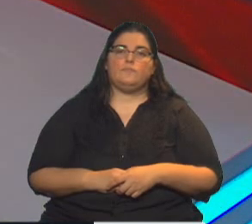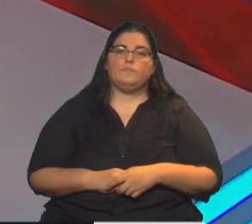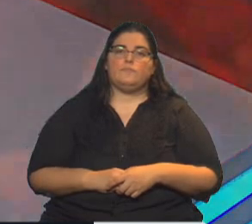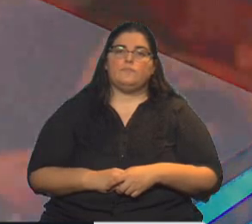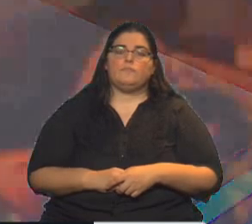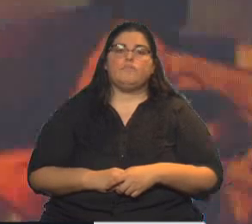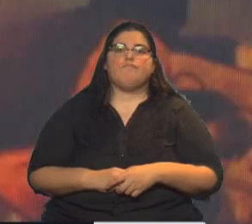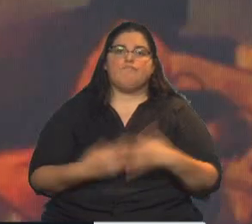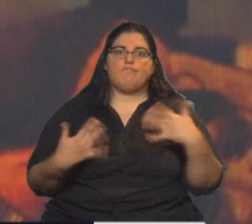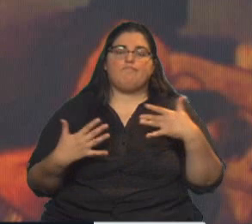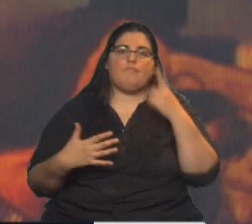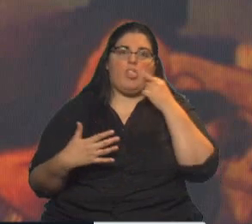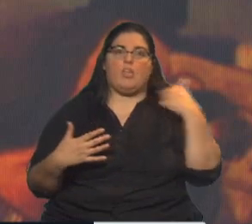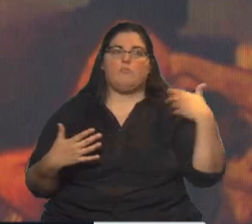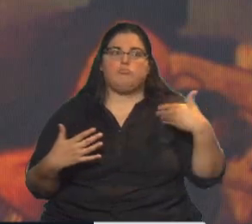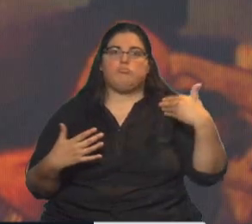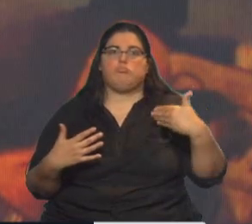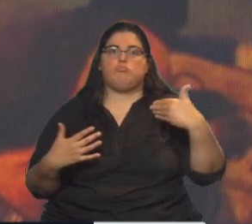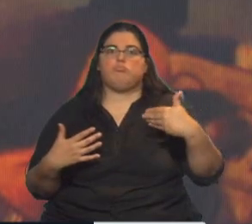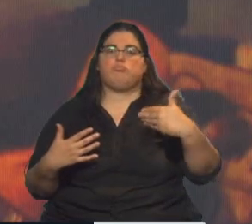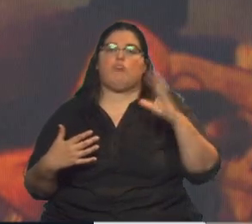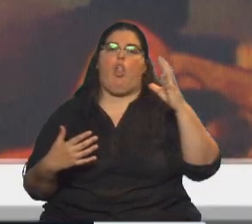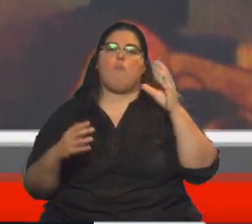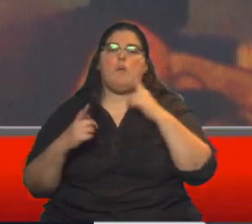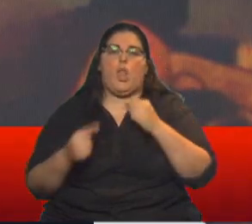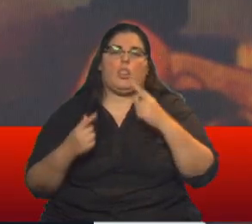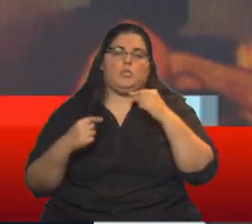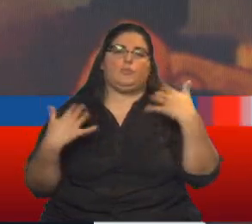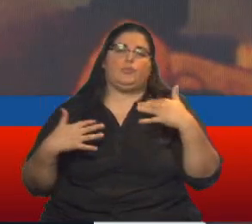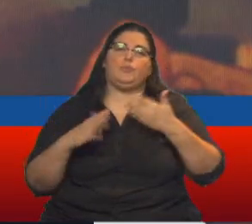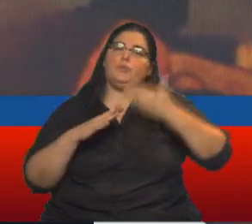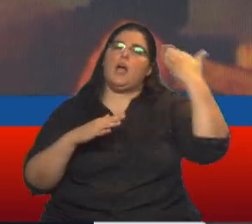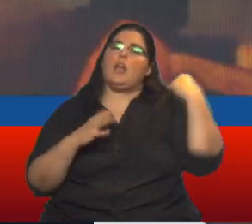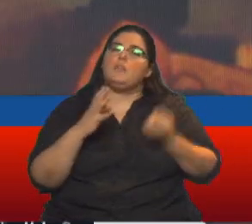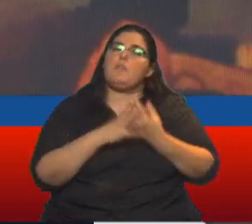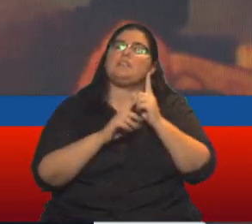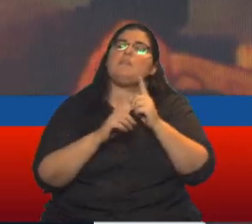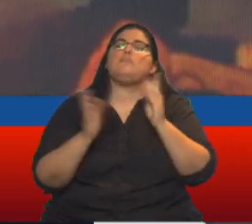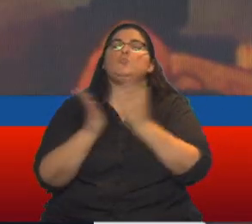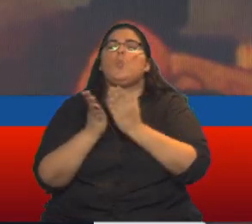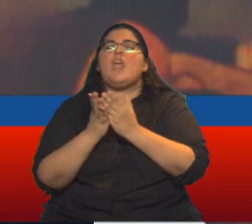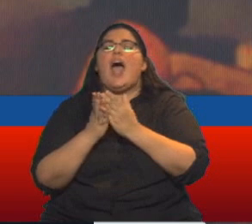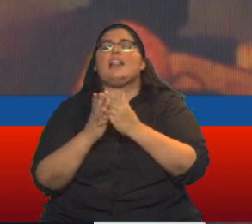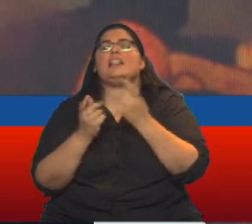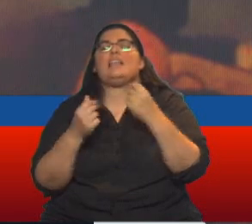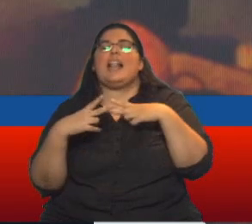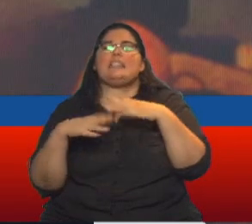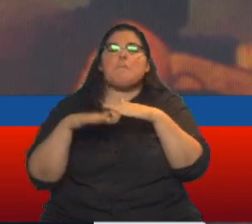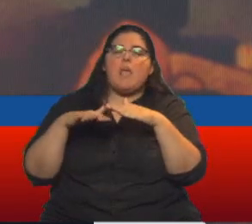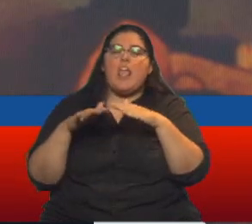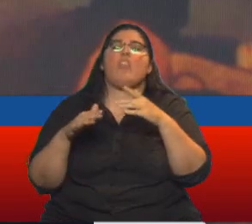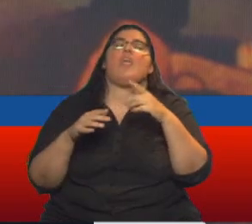Son muchos días ya de protesta en Colombia, protesta que empezó con los estudiantes, clases medias, después se mueran movimientos sociales,